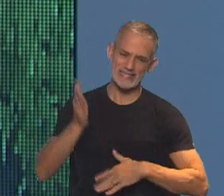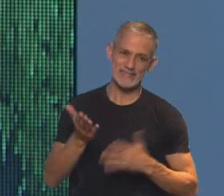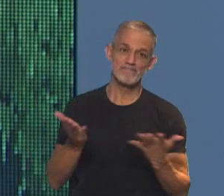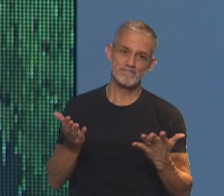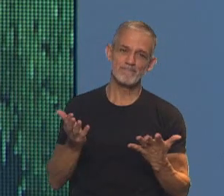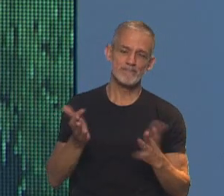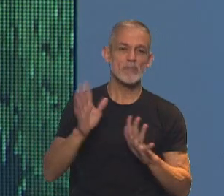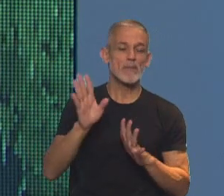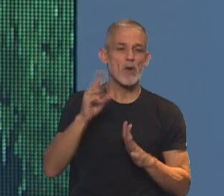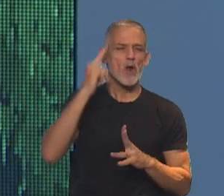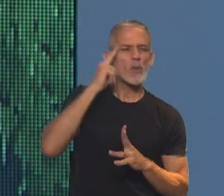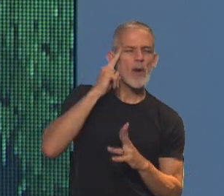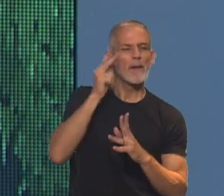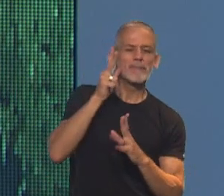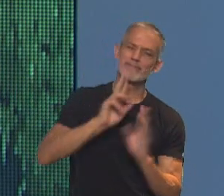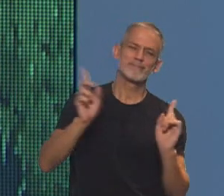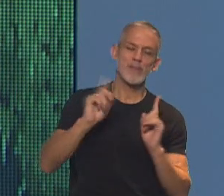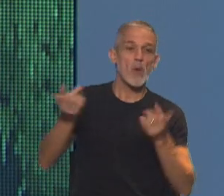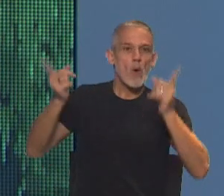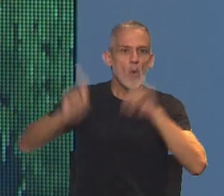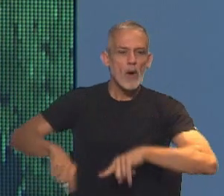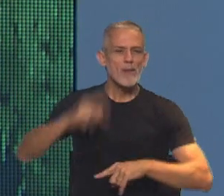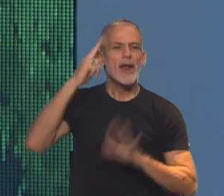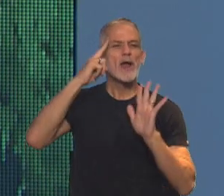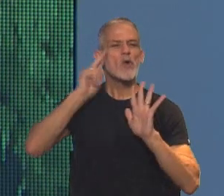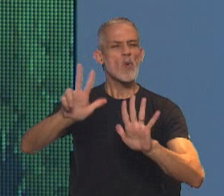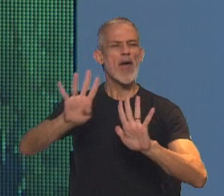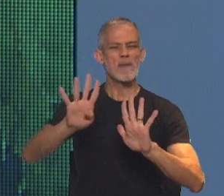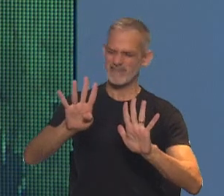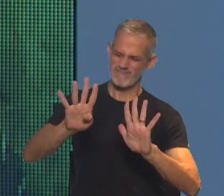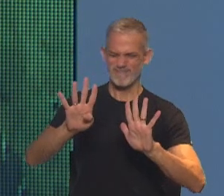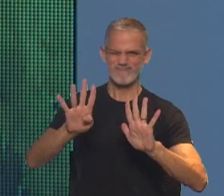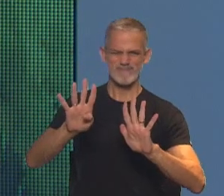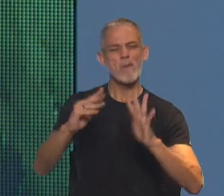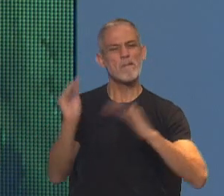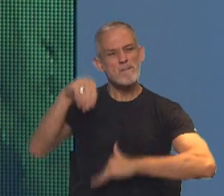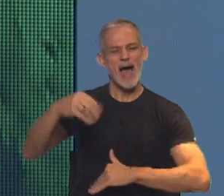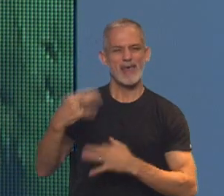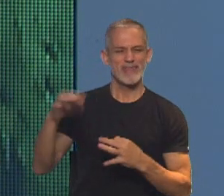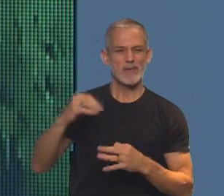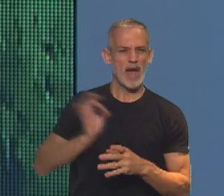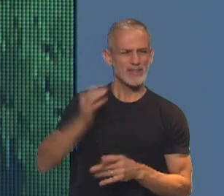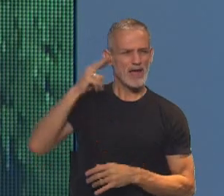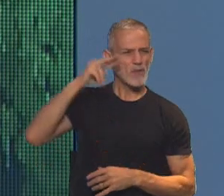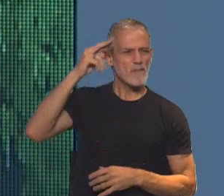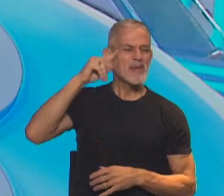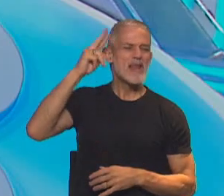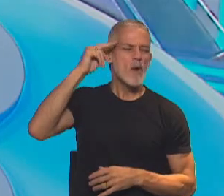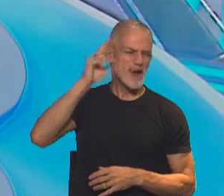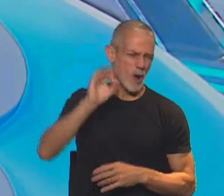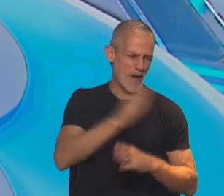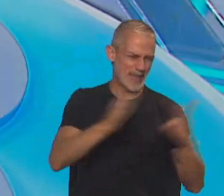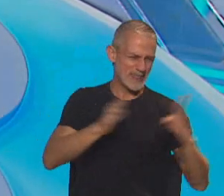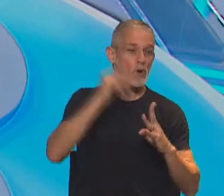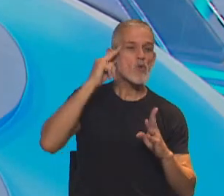también hay iniciativas que proponen volver a los nueve miembros del máximo tribunal de la década del 90. Sí, lo